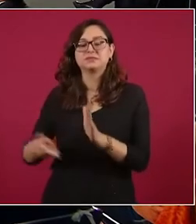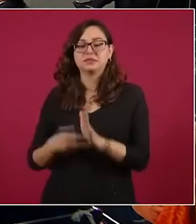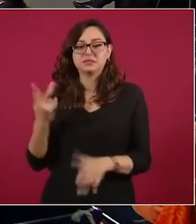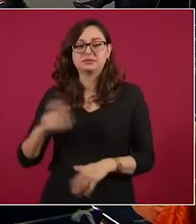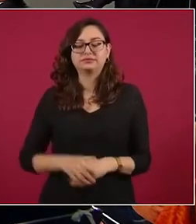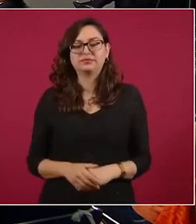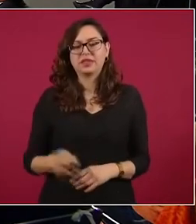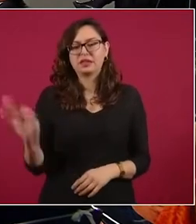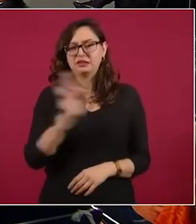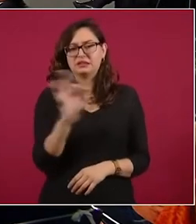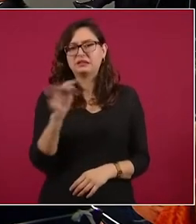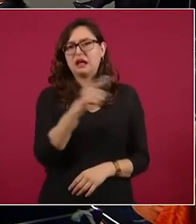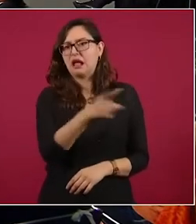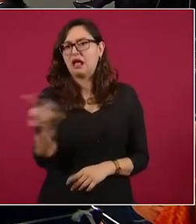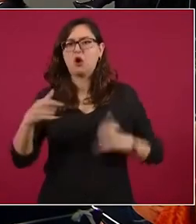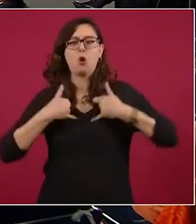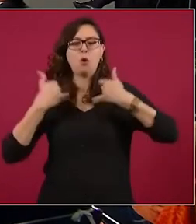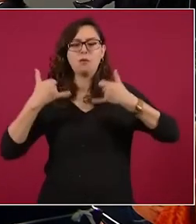para los jóvenes,